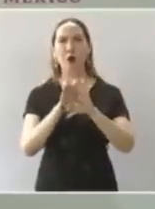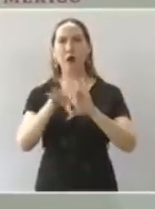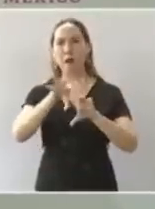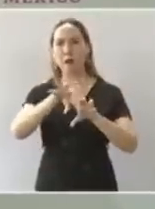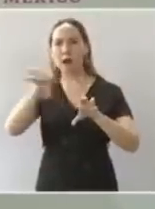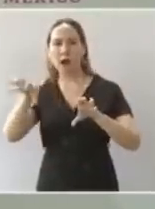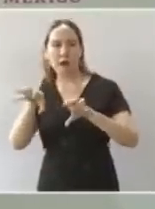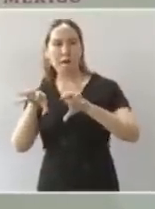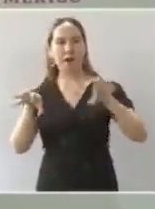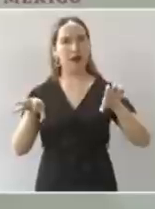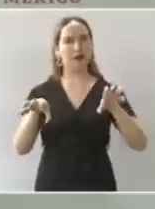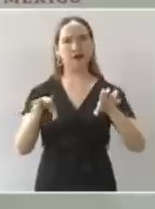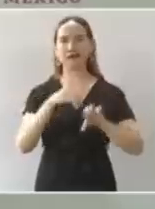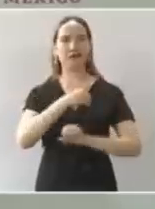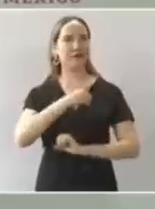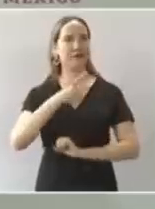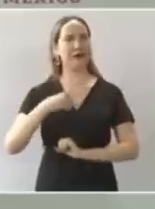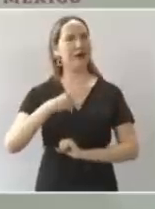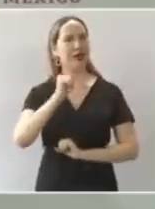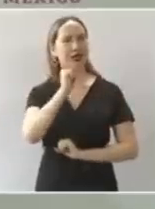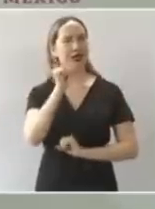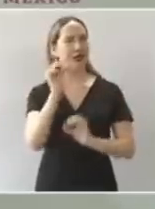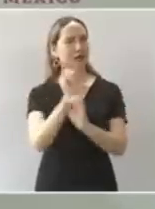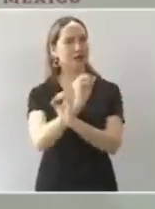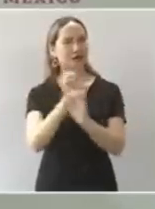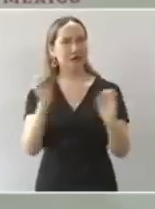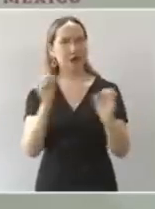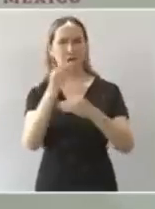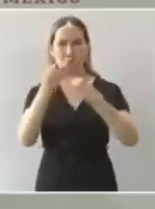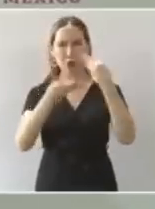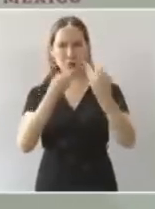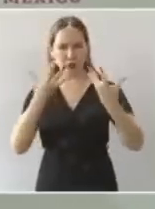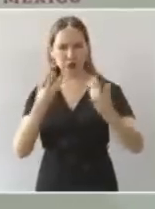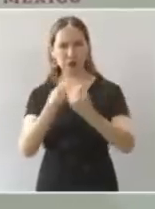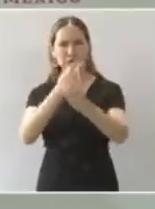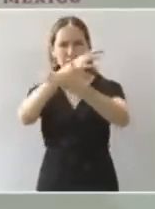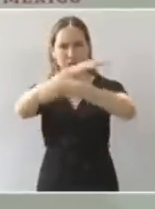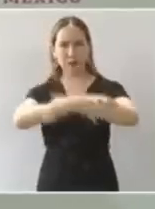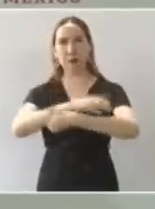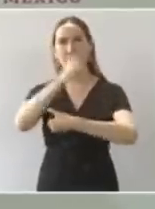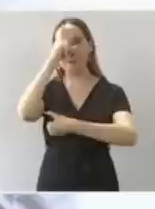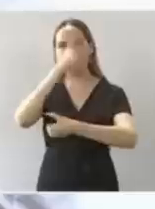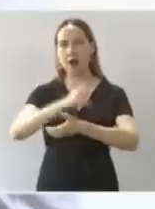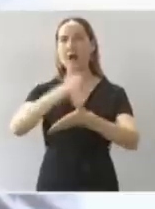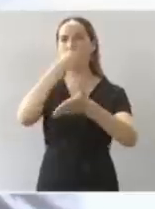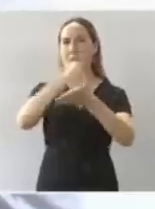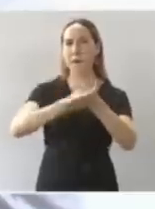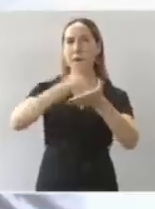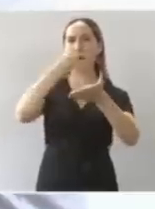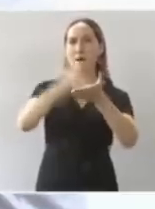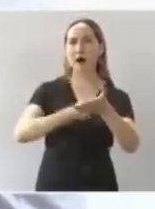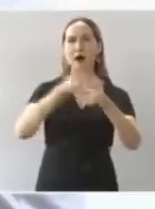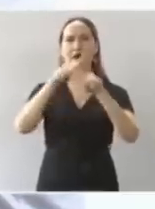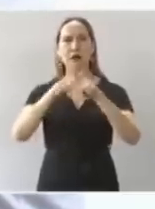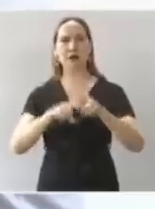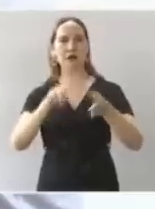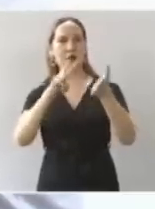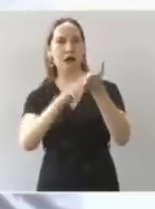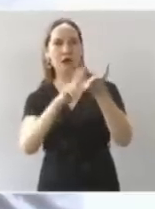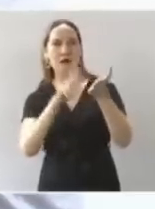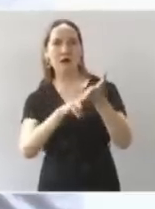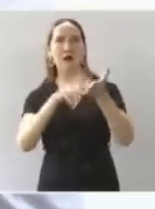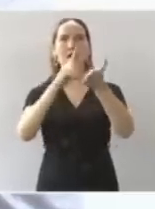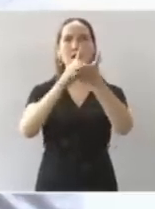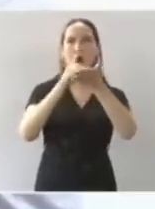tener presente que se lucha por ideales, por principios, por